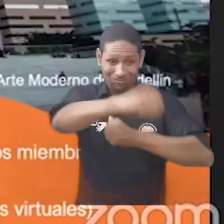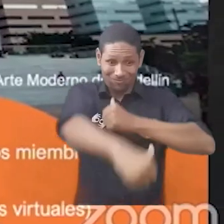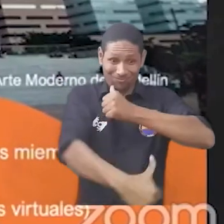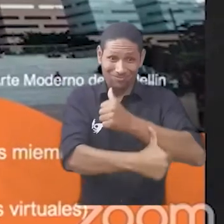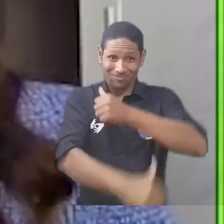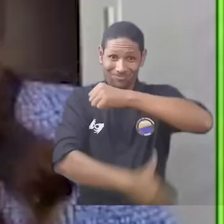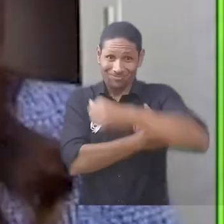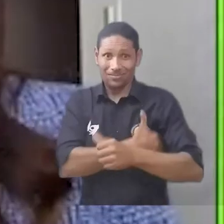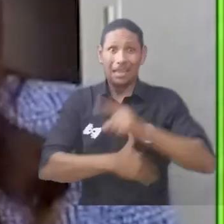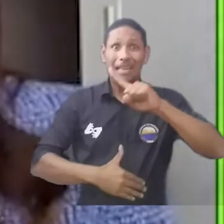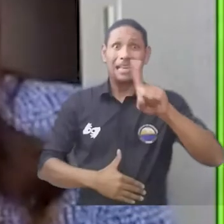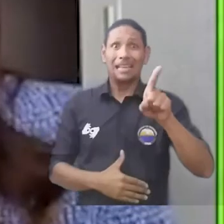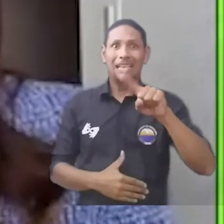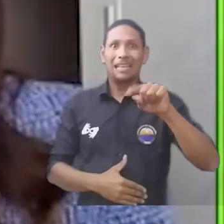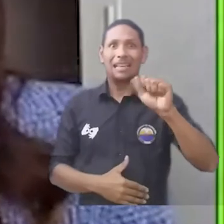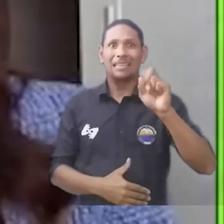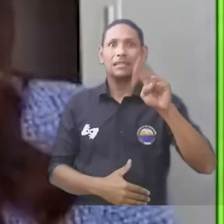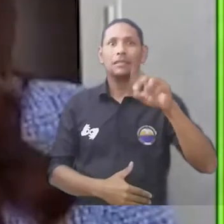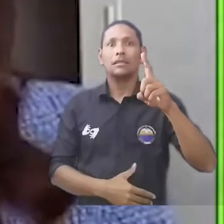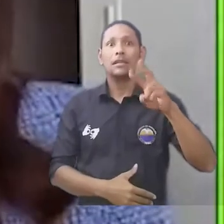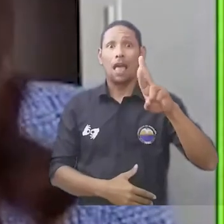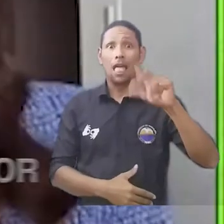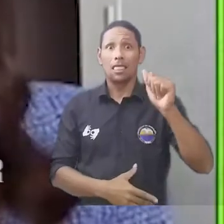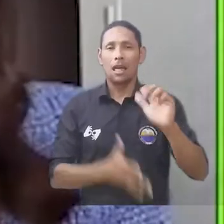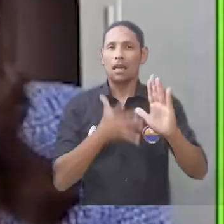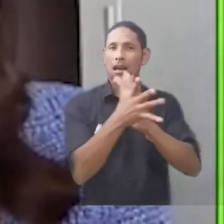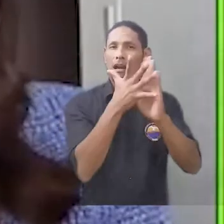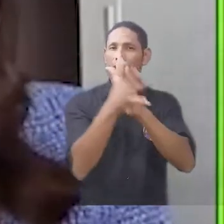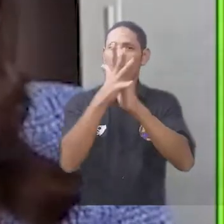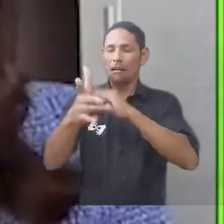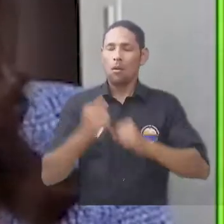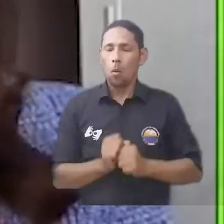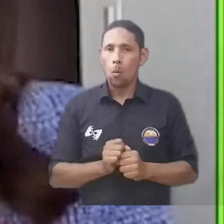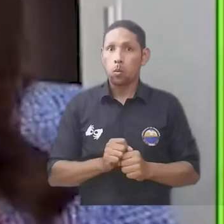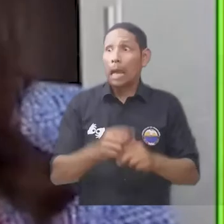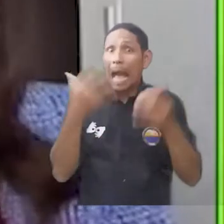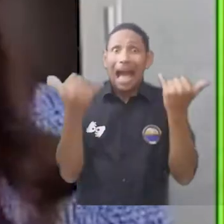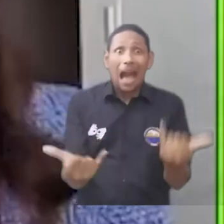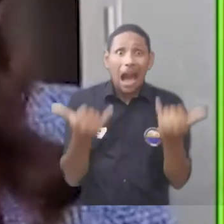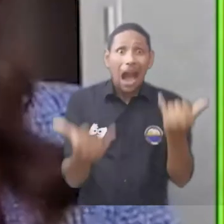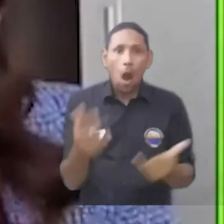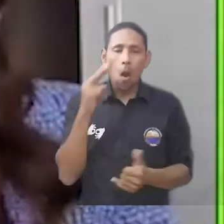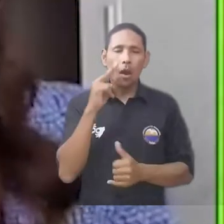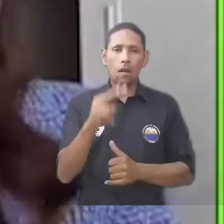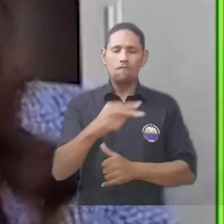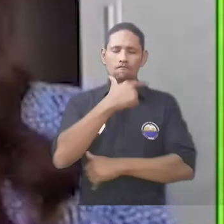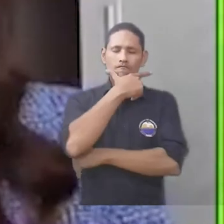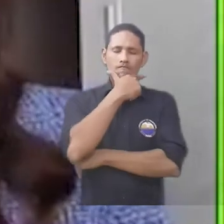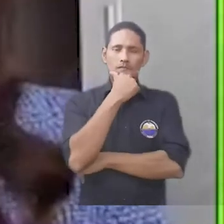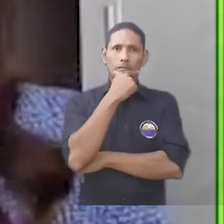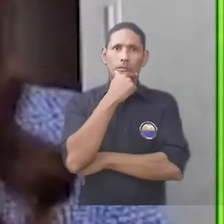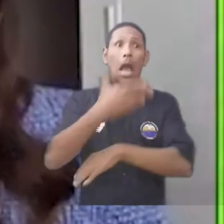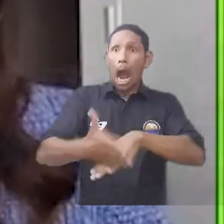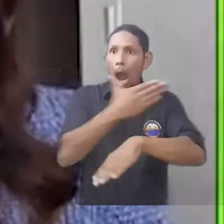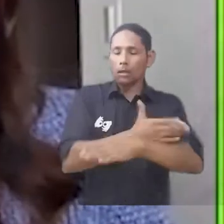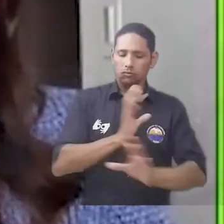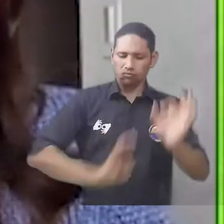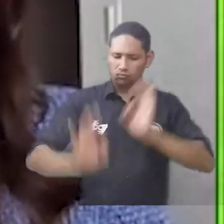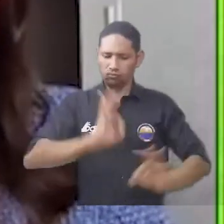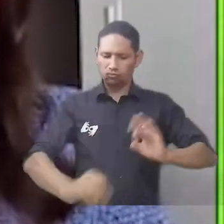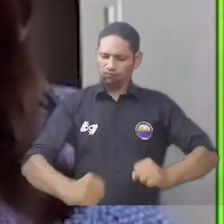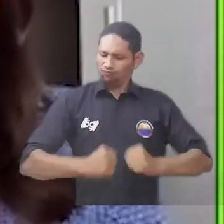Taylor. La verdad es que esto nos pone frente a un escenario para el que nunca pudimos habernos preparado, porque